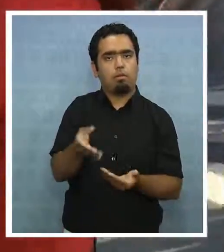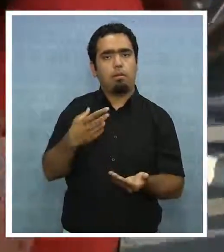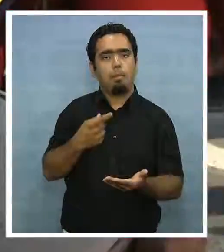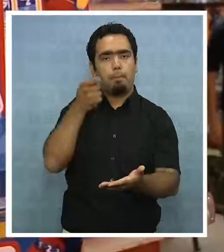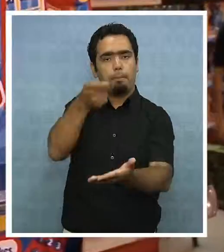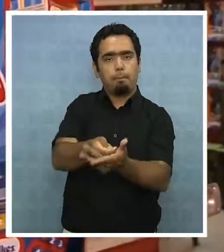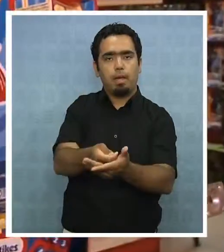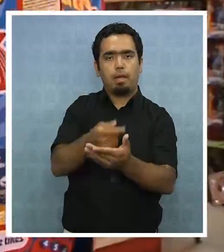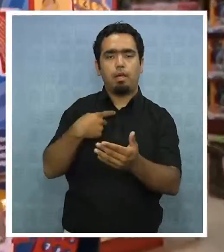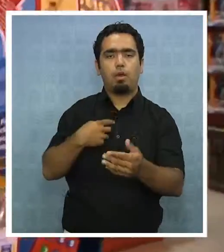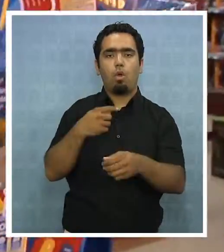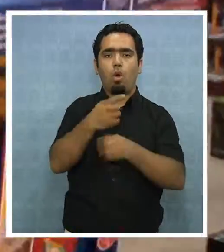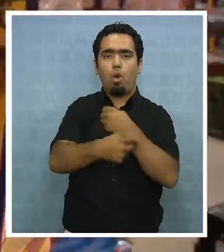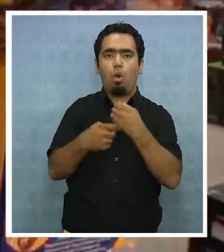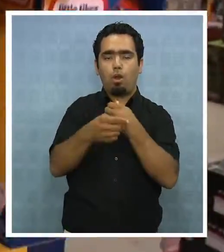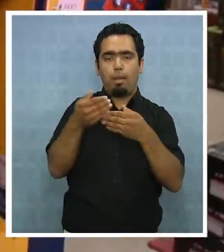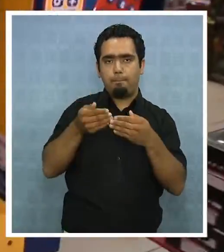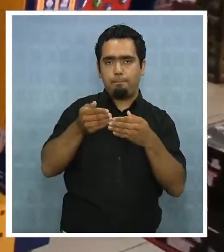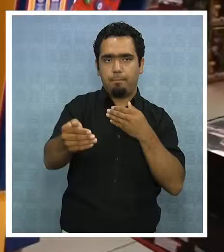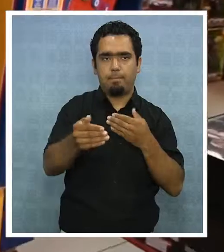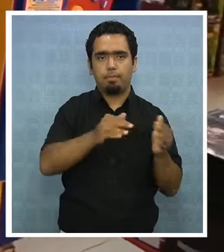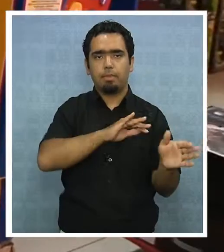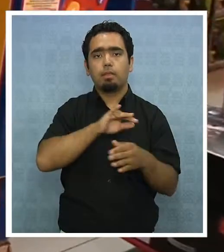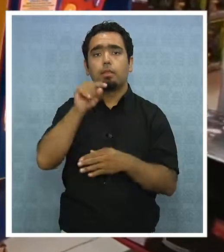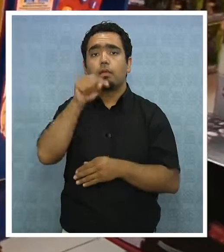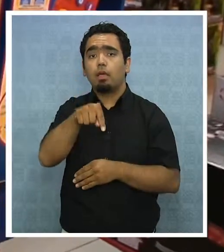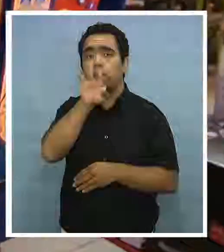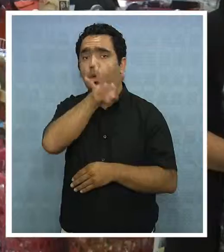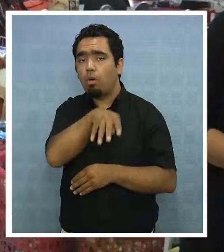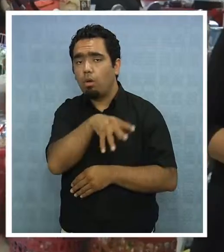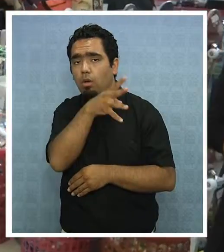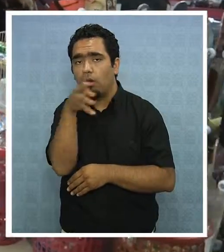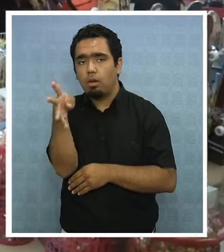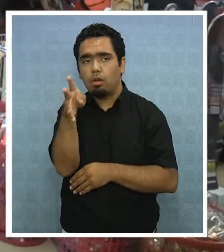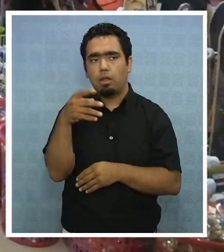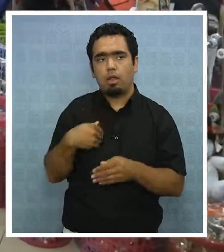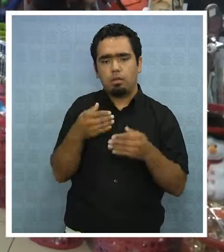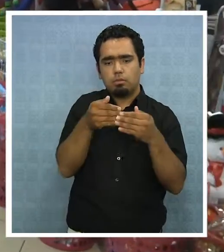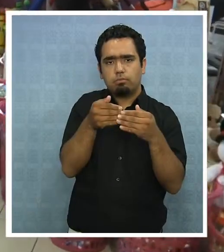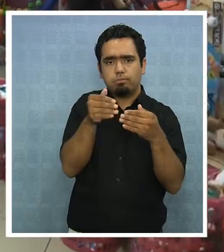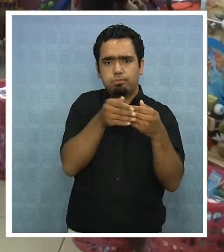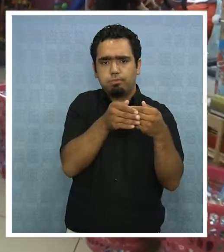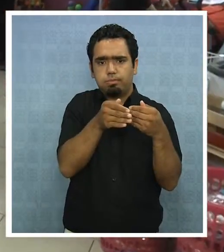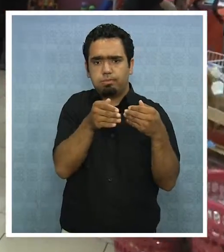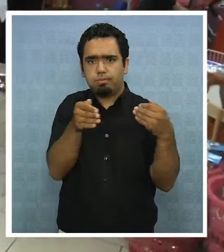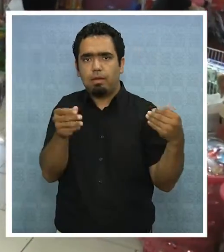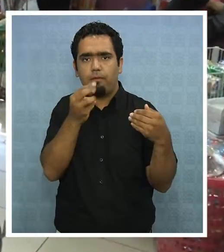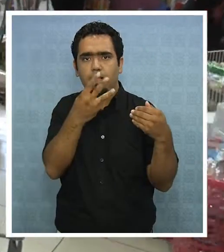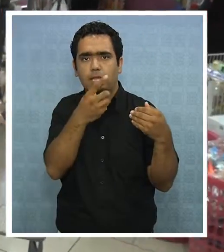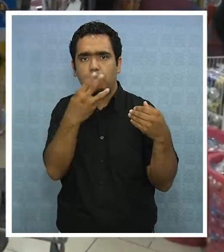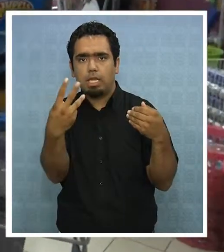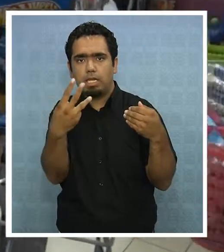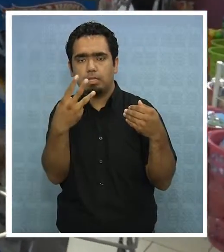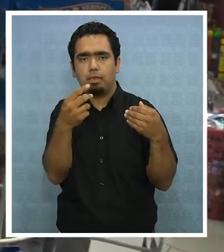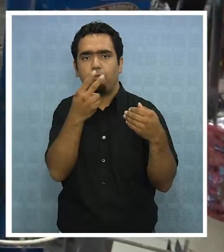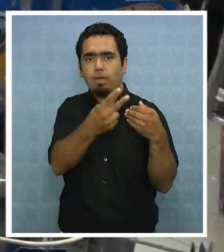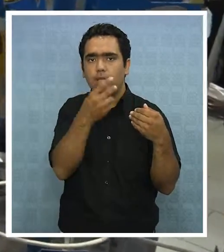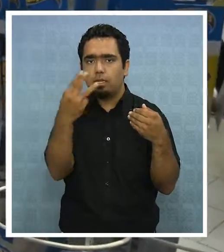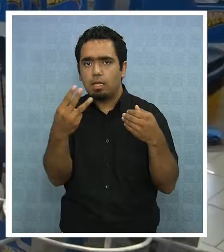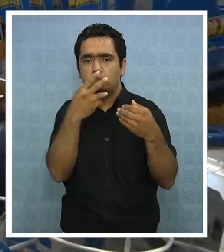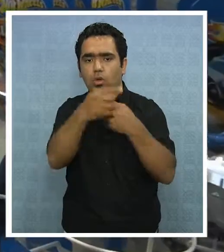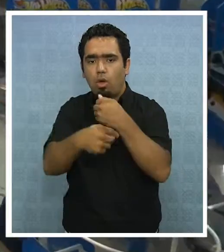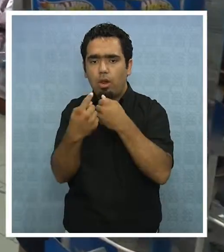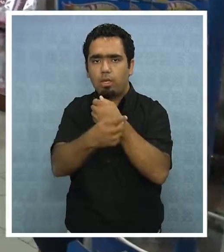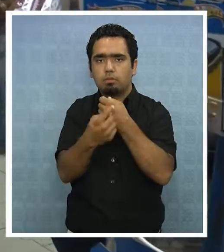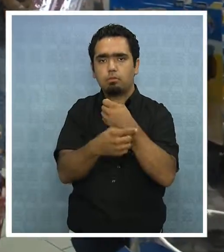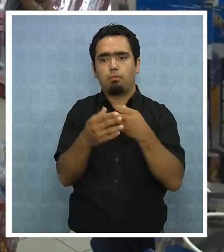horas como extraordinarias, entendiendo que este horario no sobrepase las 23 horas. Para quienes no